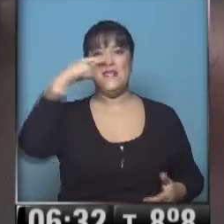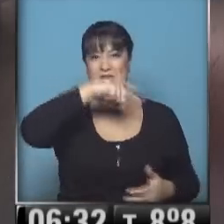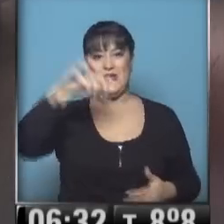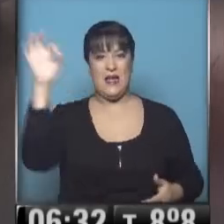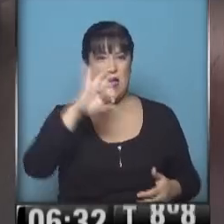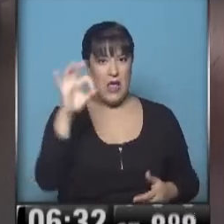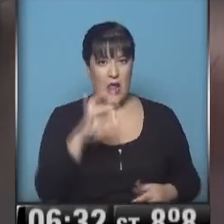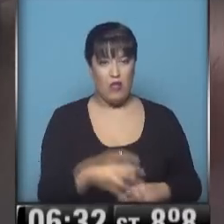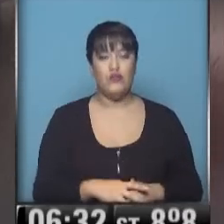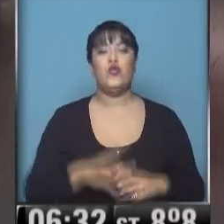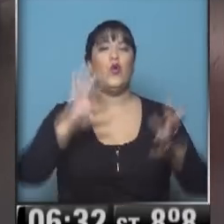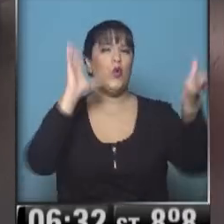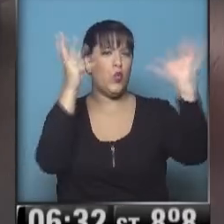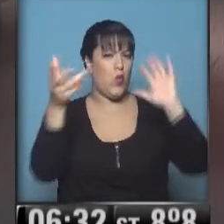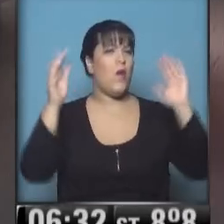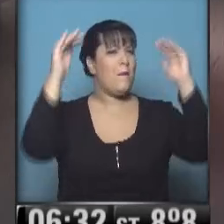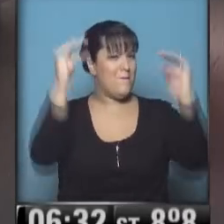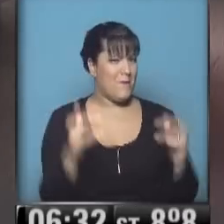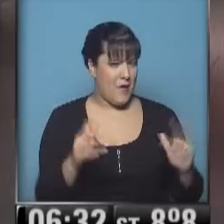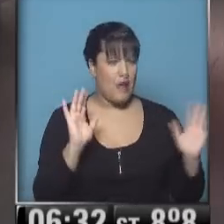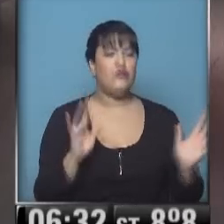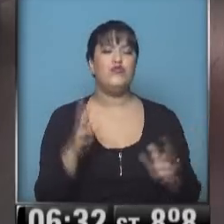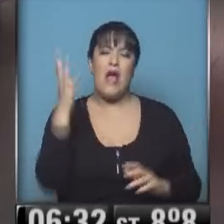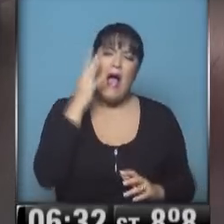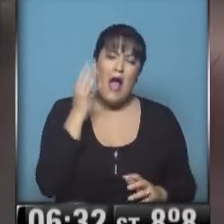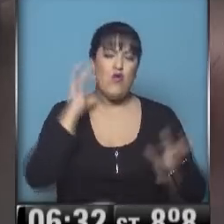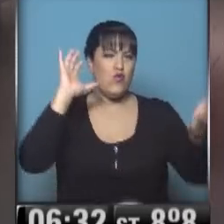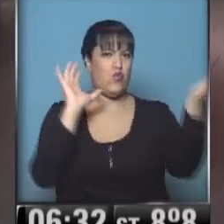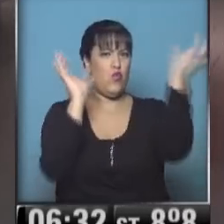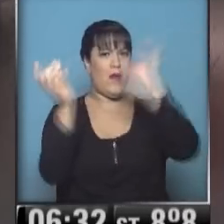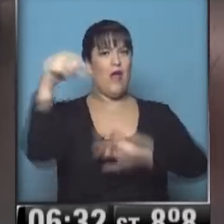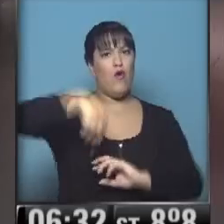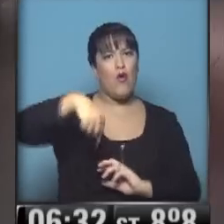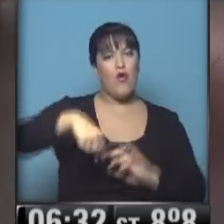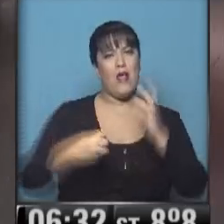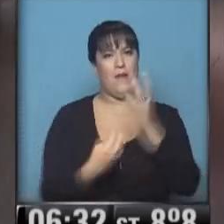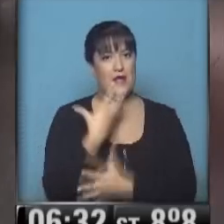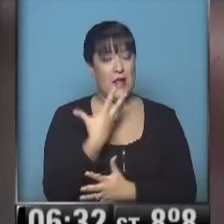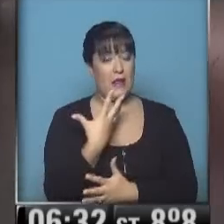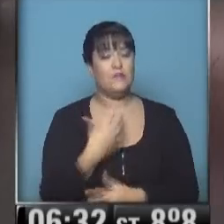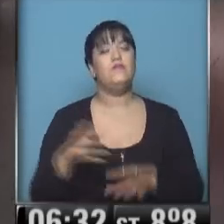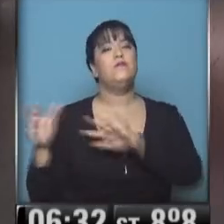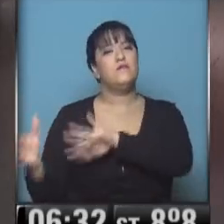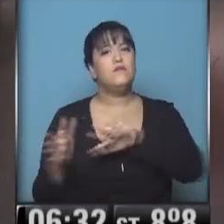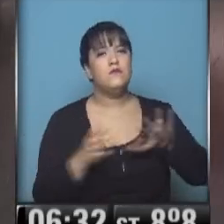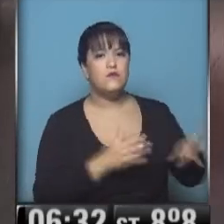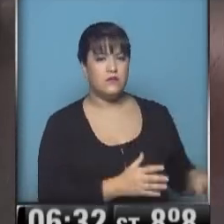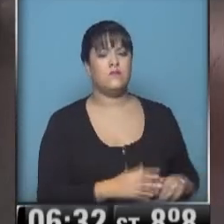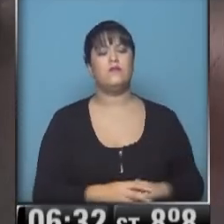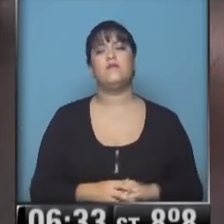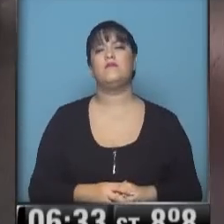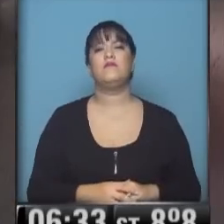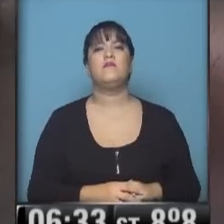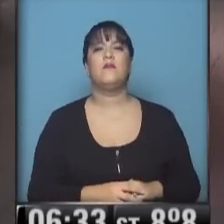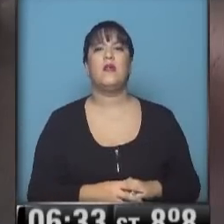menos nubes en el cielo. Está el cielo ligeramente nublado, algo nublado a esta hora de la mañana. Nos seguimos moviendo por el Gran Buenos Aires.